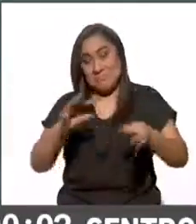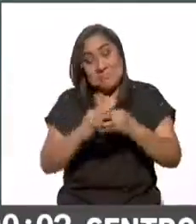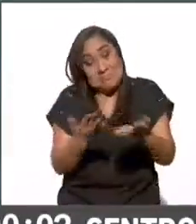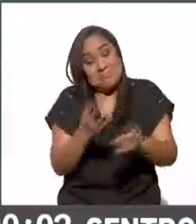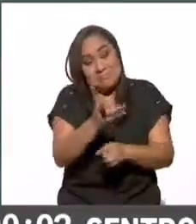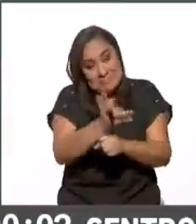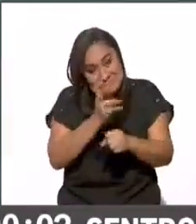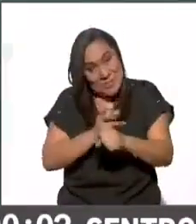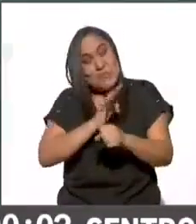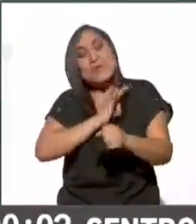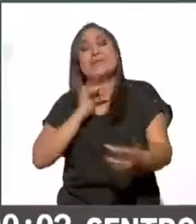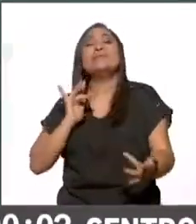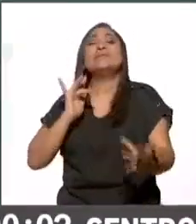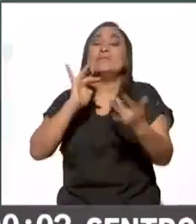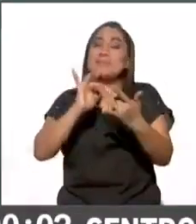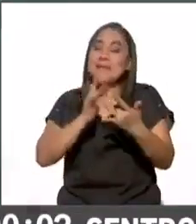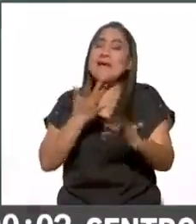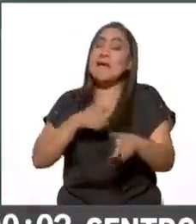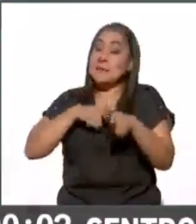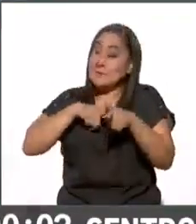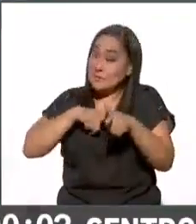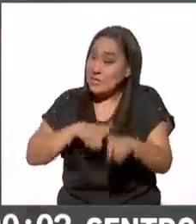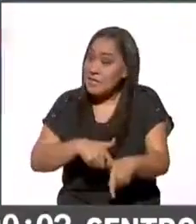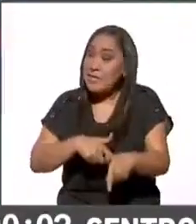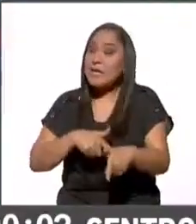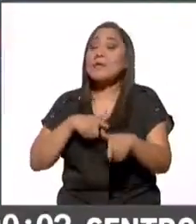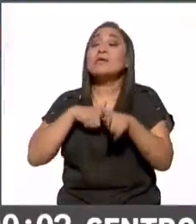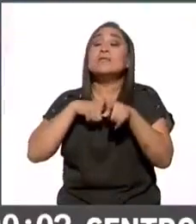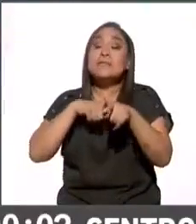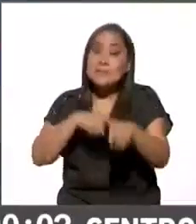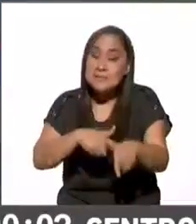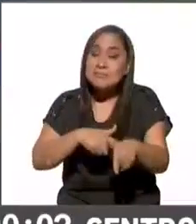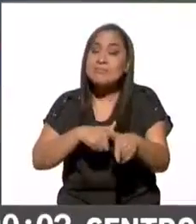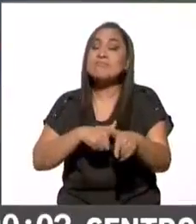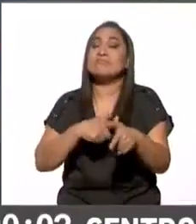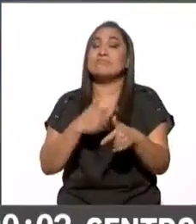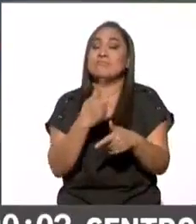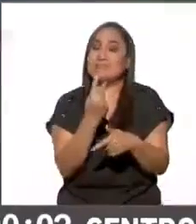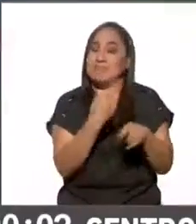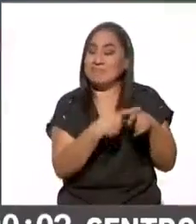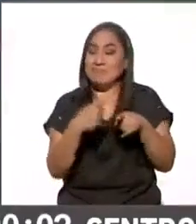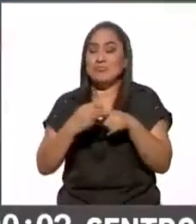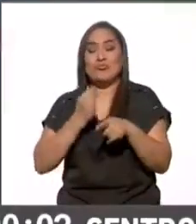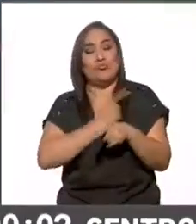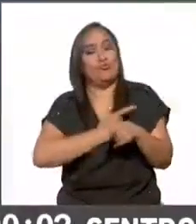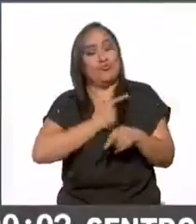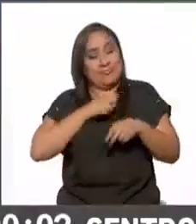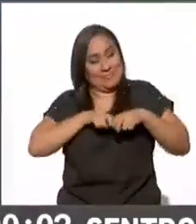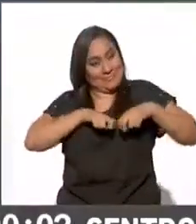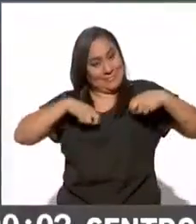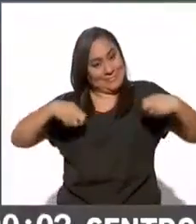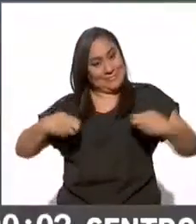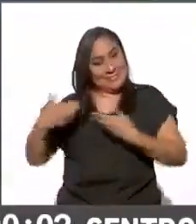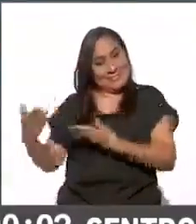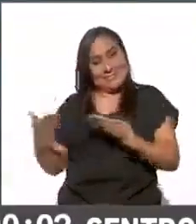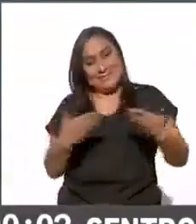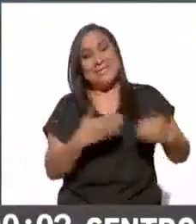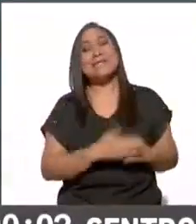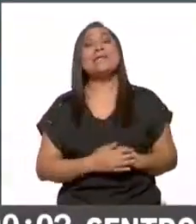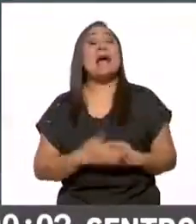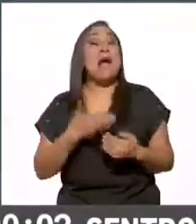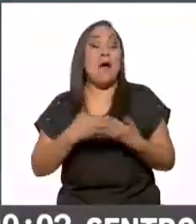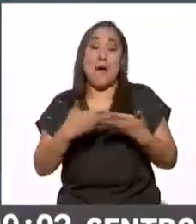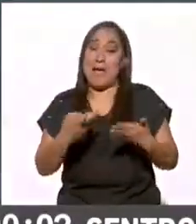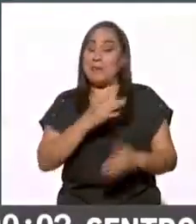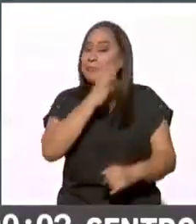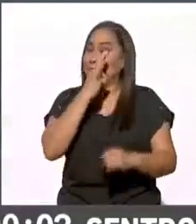a que nos sigan y a que continúen a través de nuestras frecuencias es un placer compartir la mesa con ustedes ahora pues vamos por el cierre